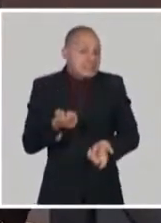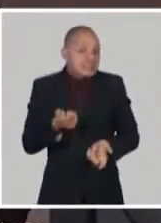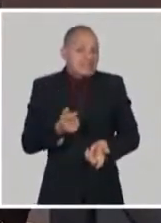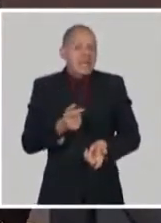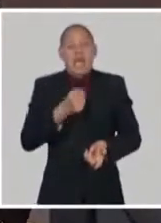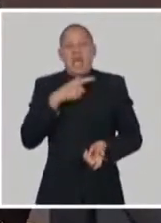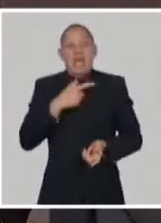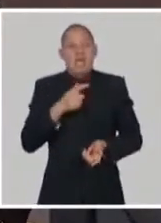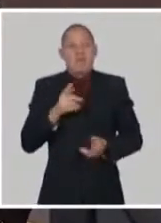países más pobres. precios para tenga a países